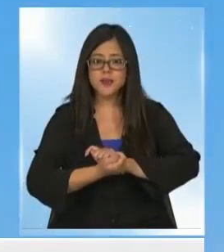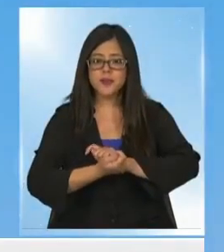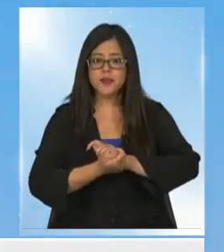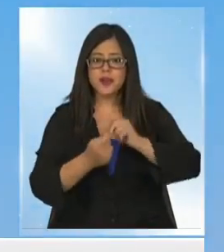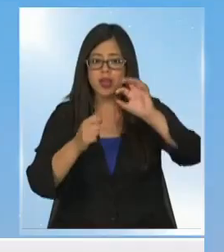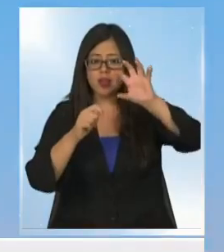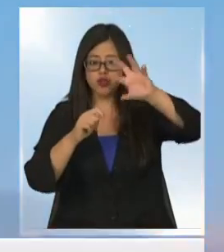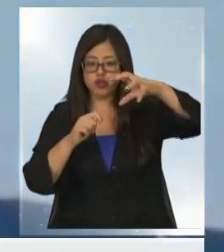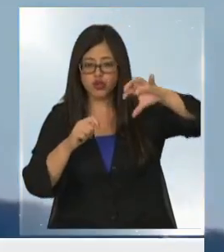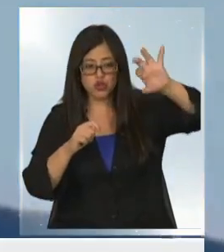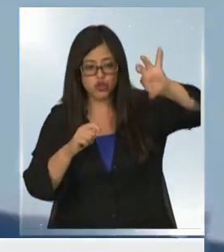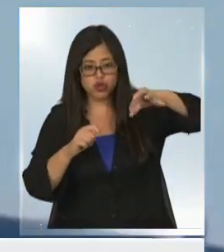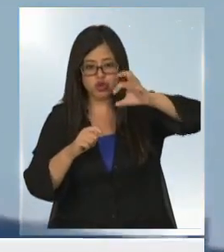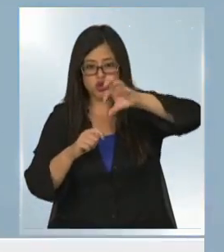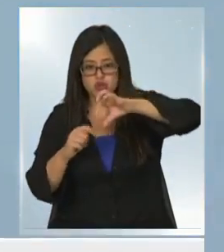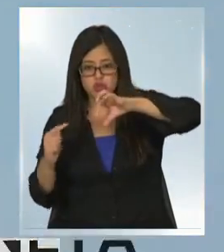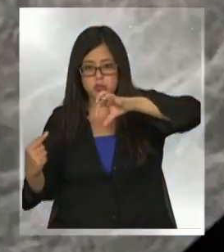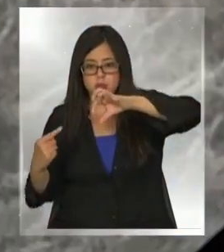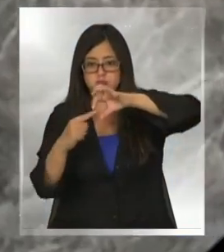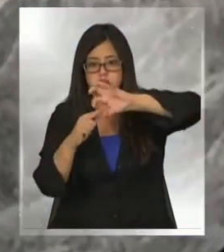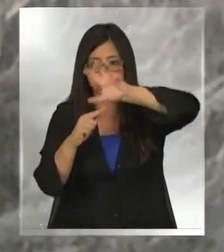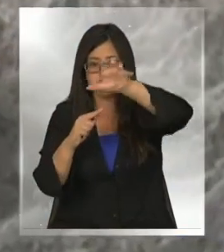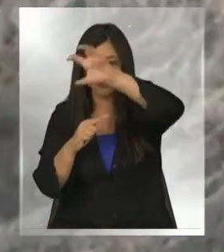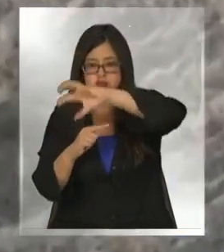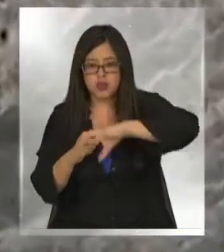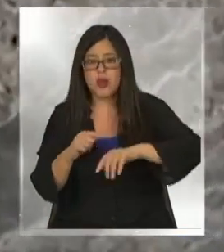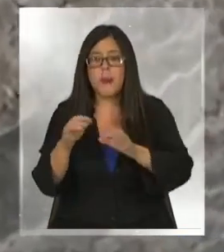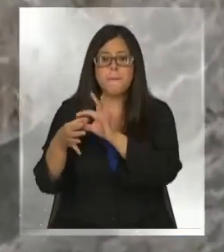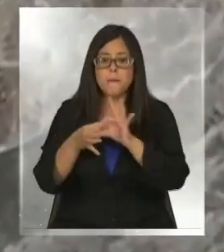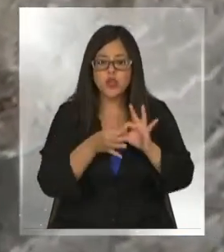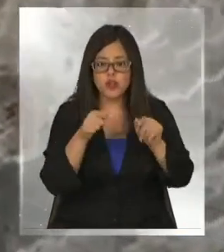rotación del asteroide más pequeño cuando está orbitando el más grande, producto de esta colisión.